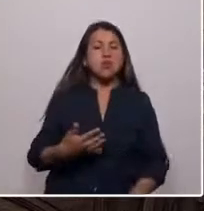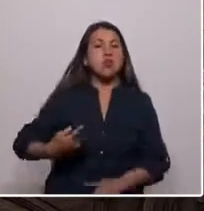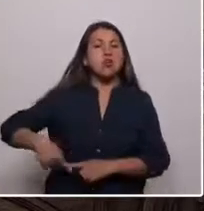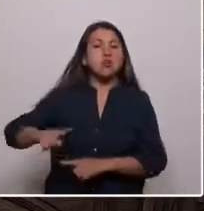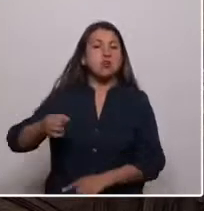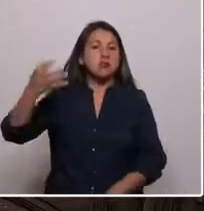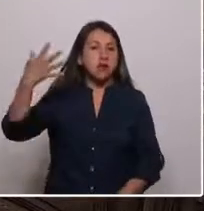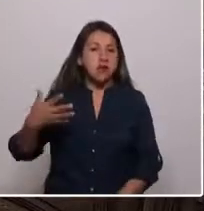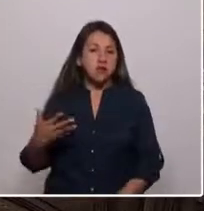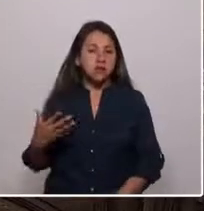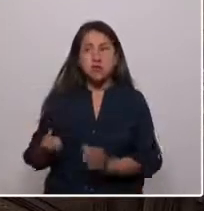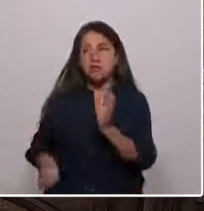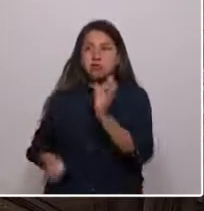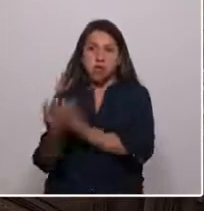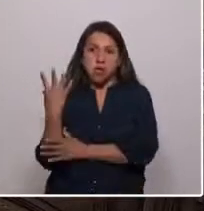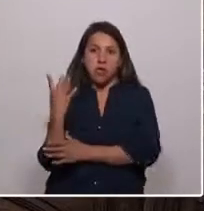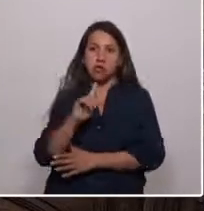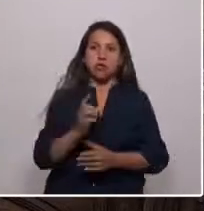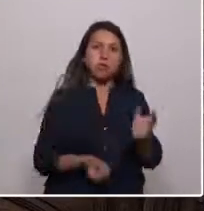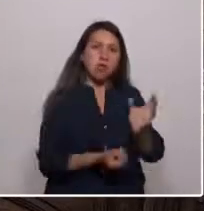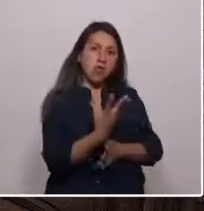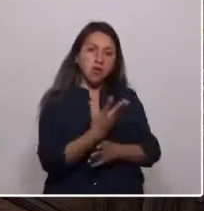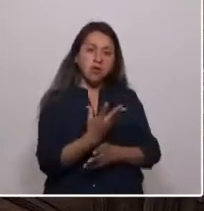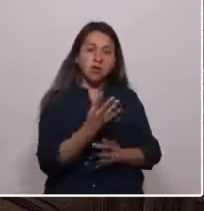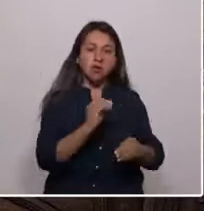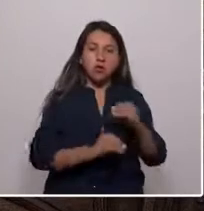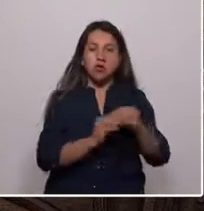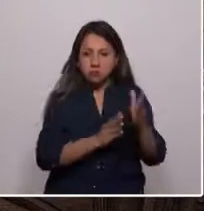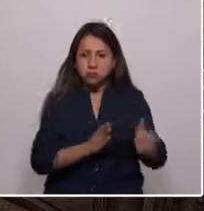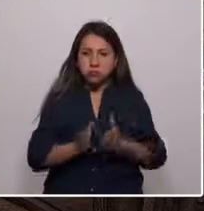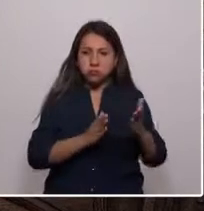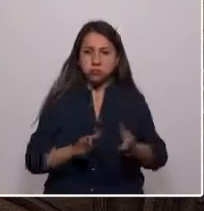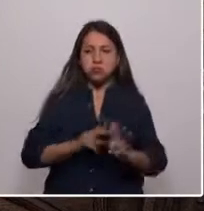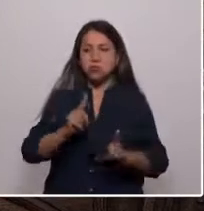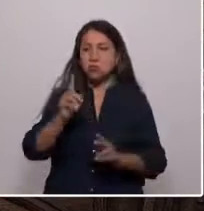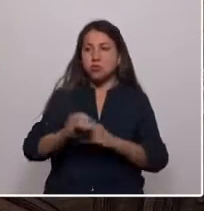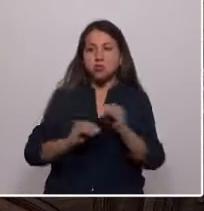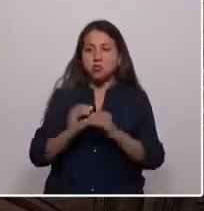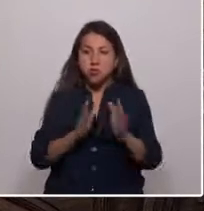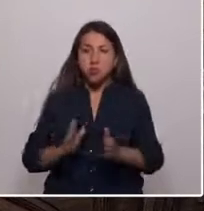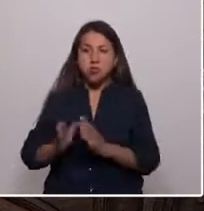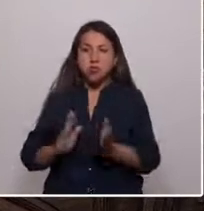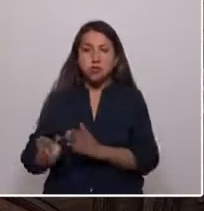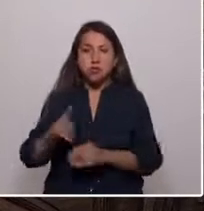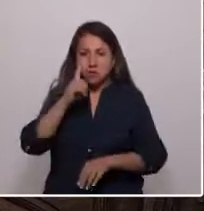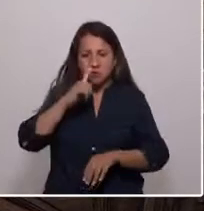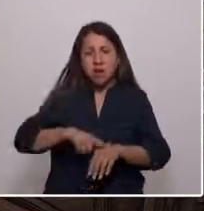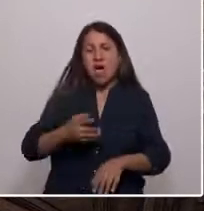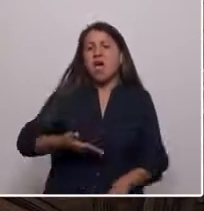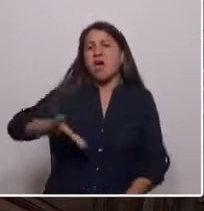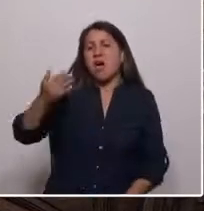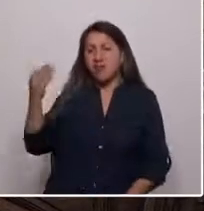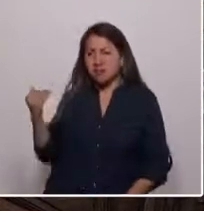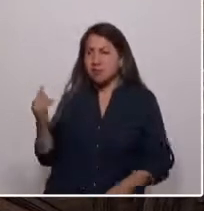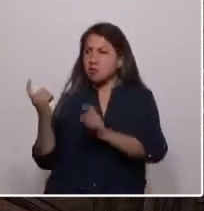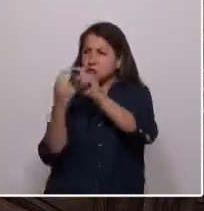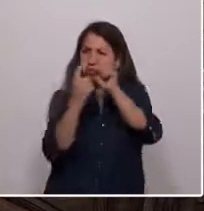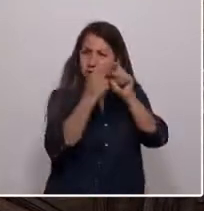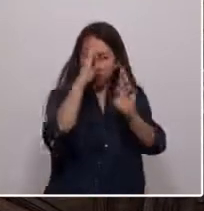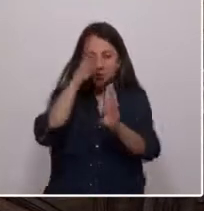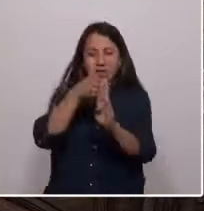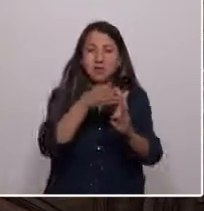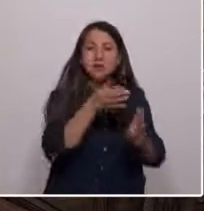entre lo moderno y lo no moderno, lo productivo y no productivo. En tiempos pasados estábamos en contacto directo con la